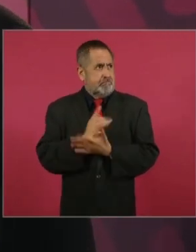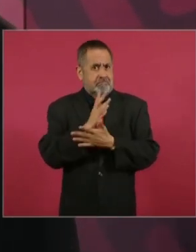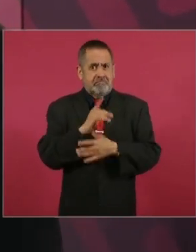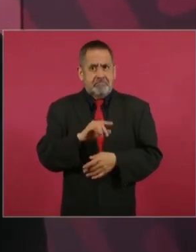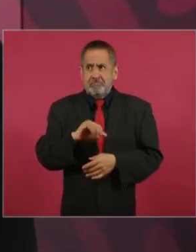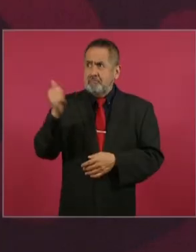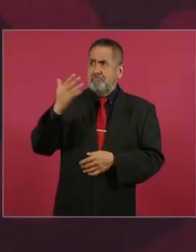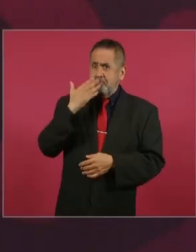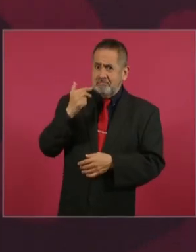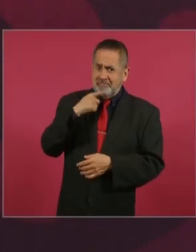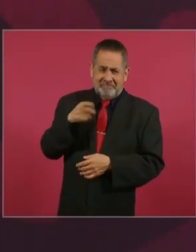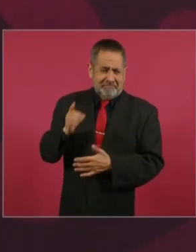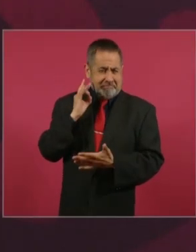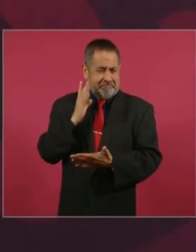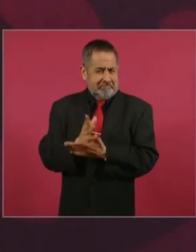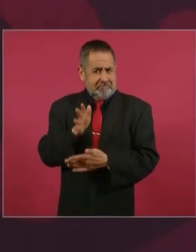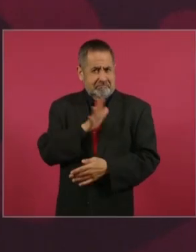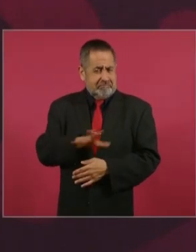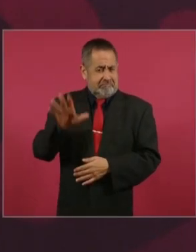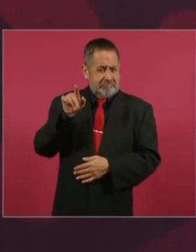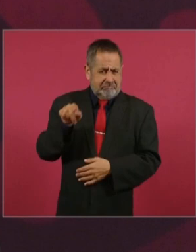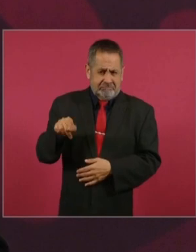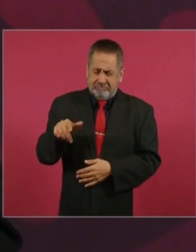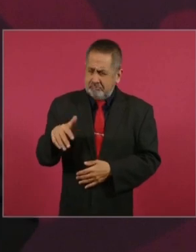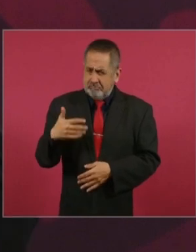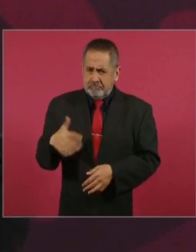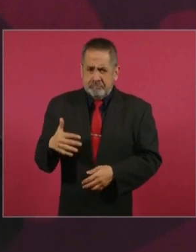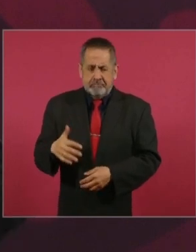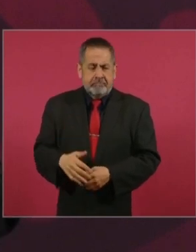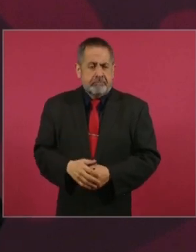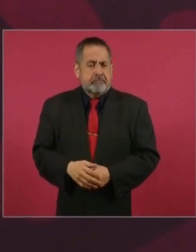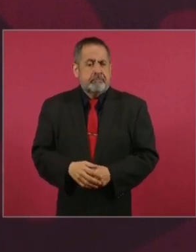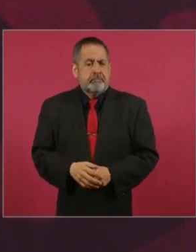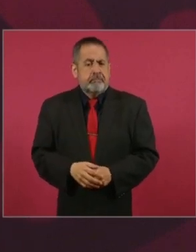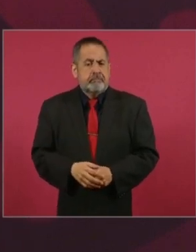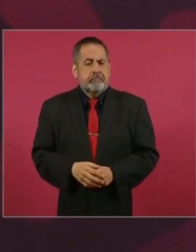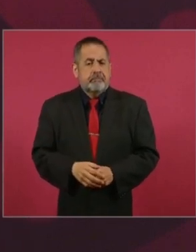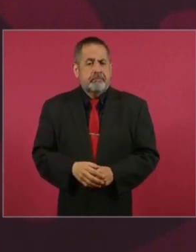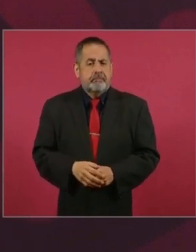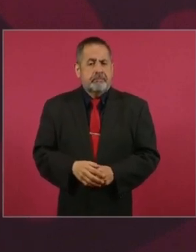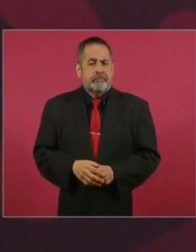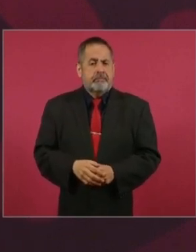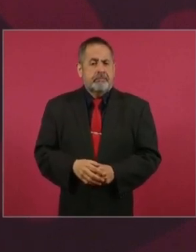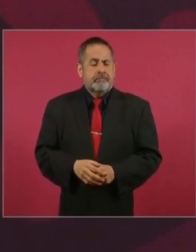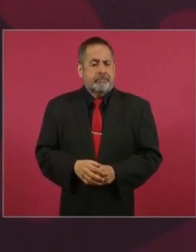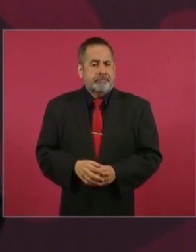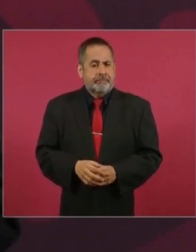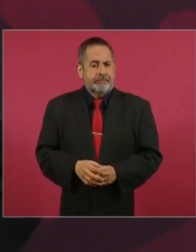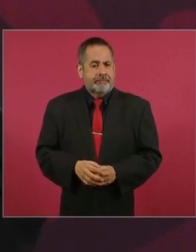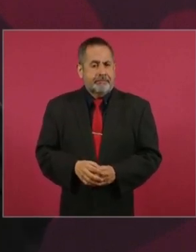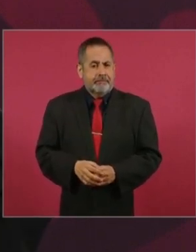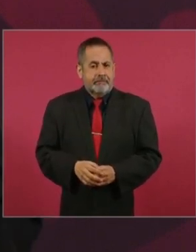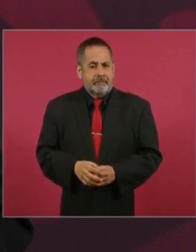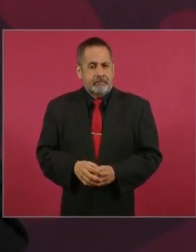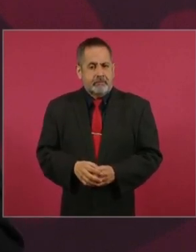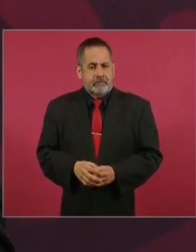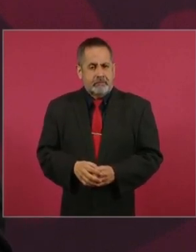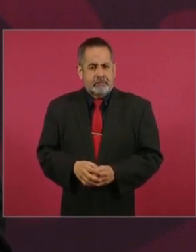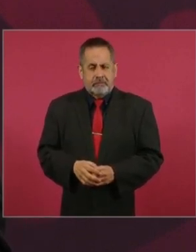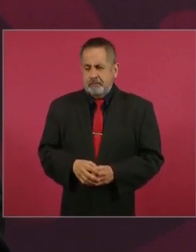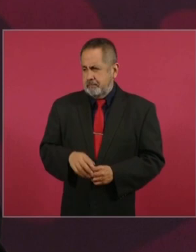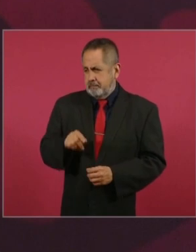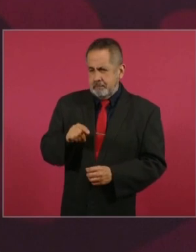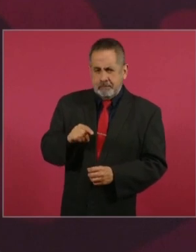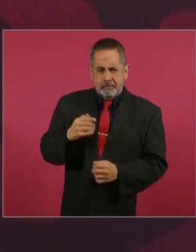es como otras partes